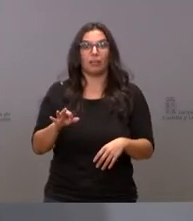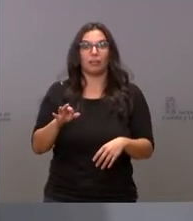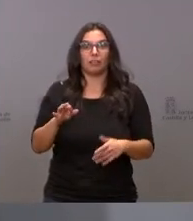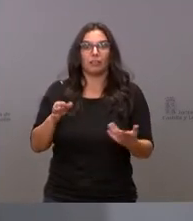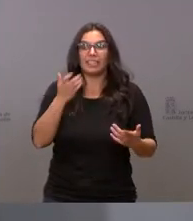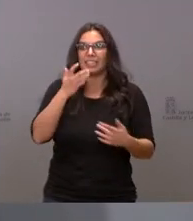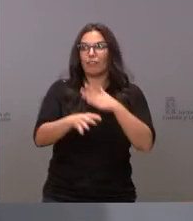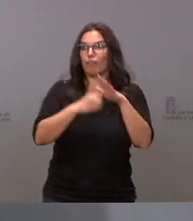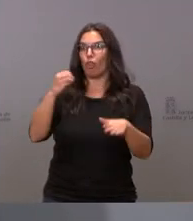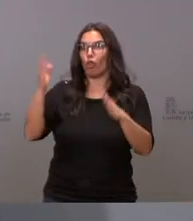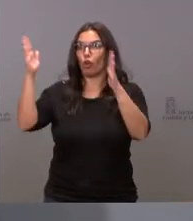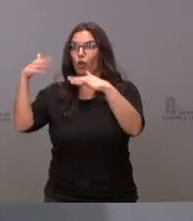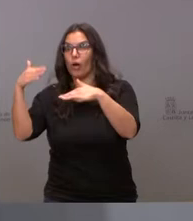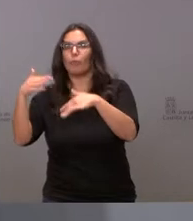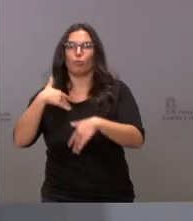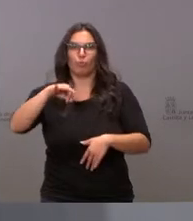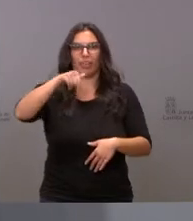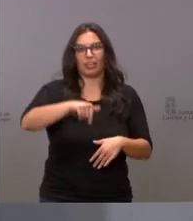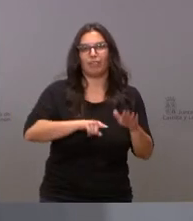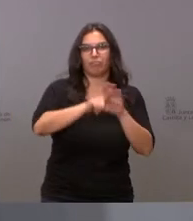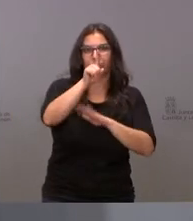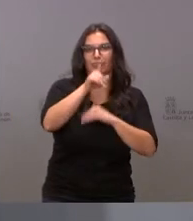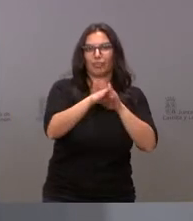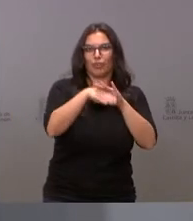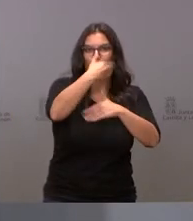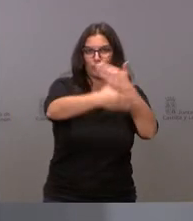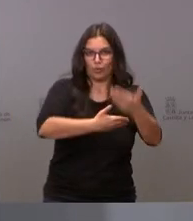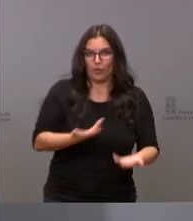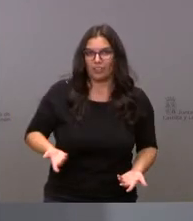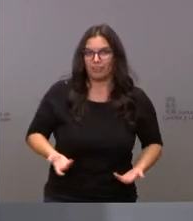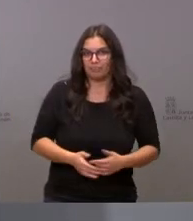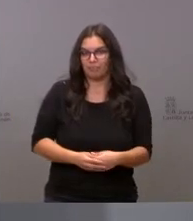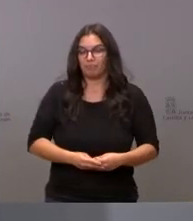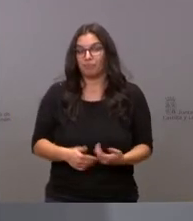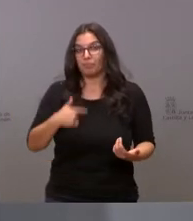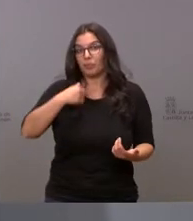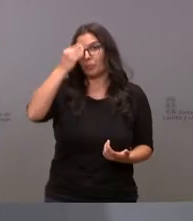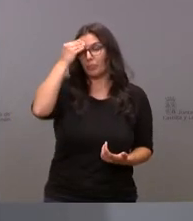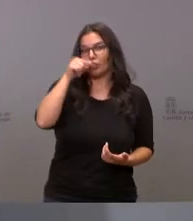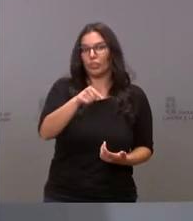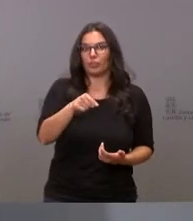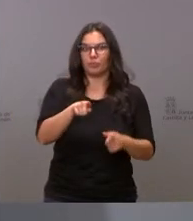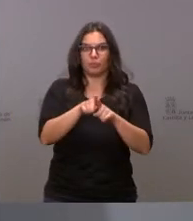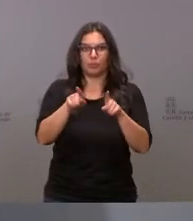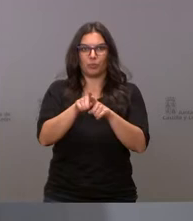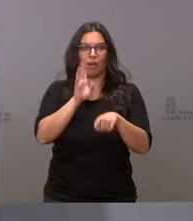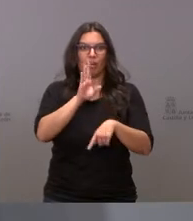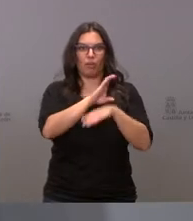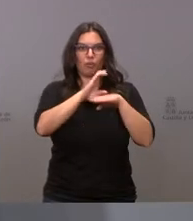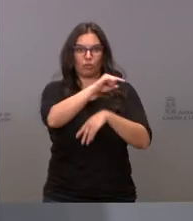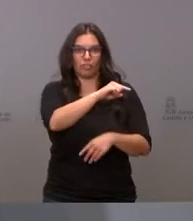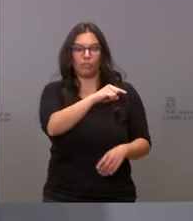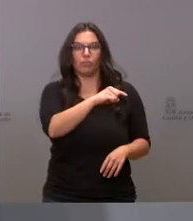con los fondos europeos la comunidad pueda seguir siendo viable por tanto yo creo que esto reafirma como ha dicho el consejero